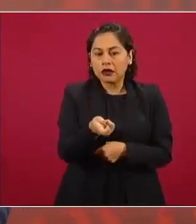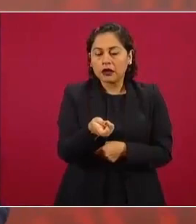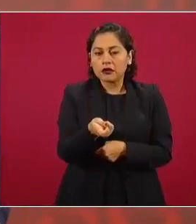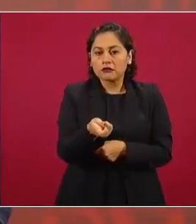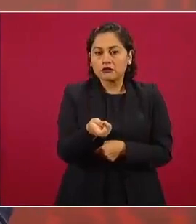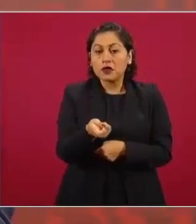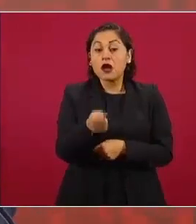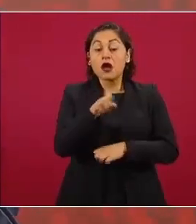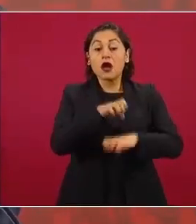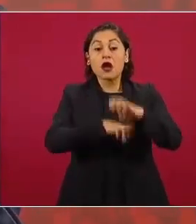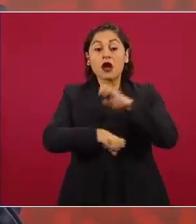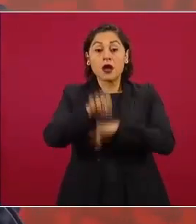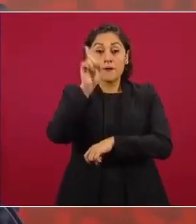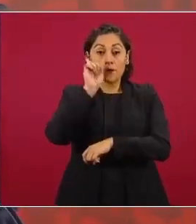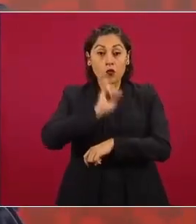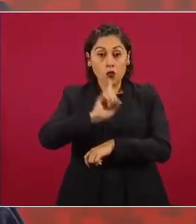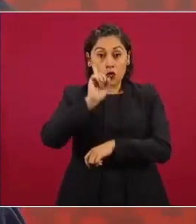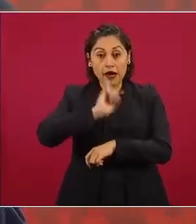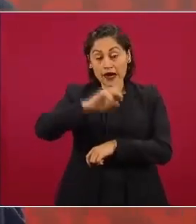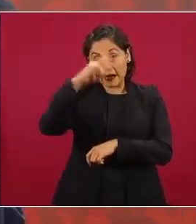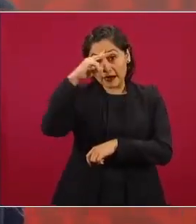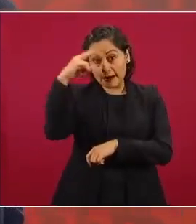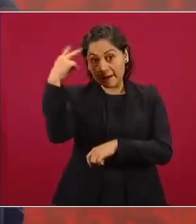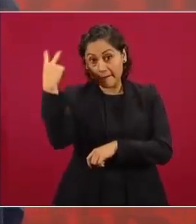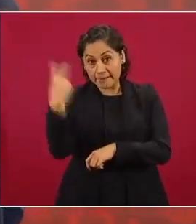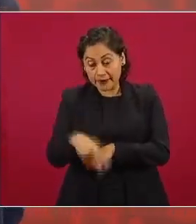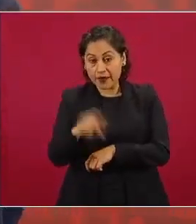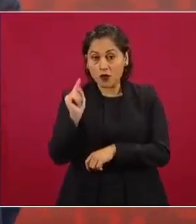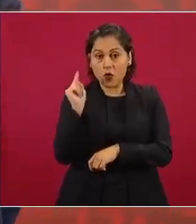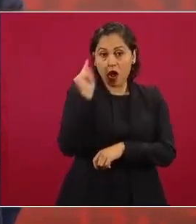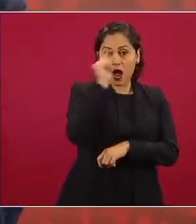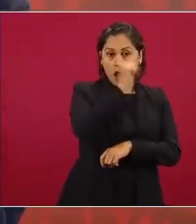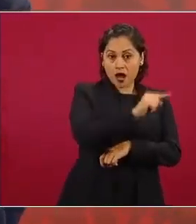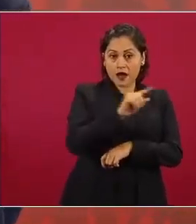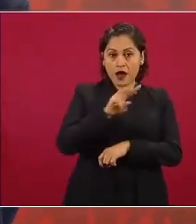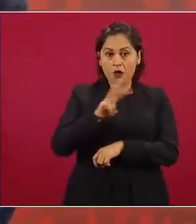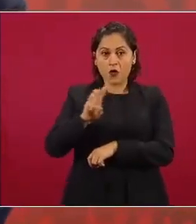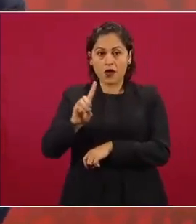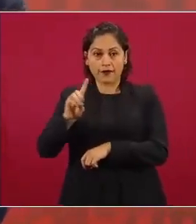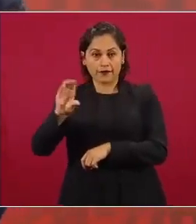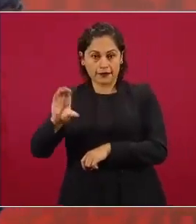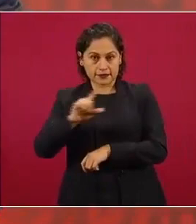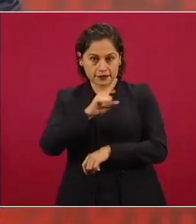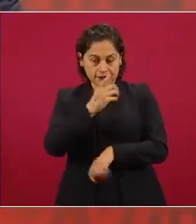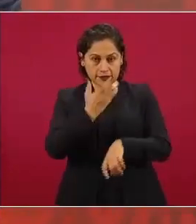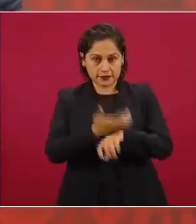de México en Washington totalmente informal